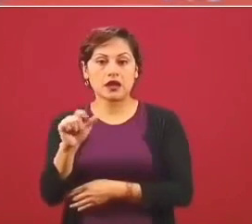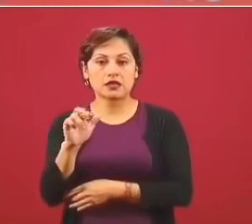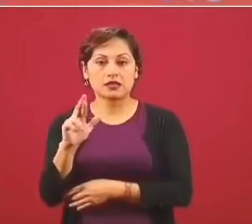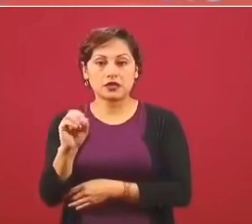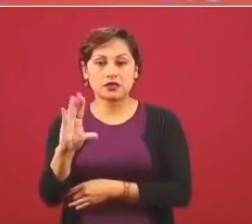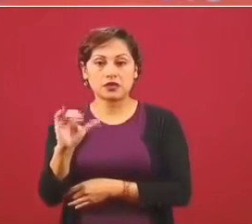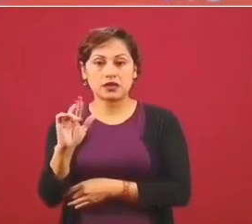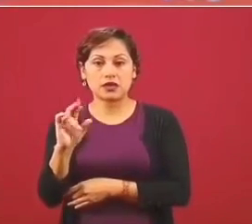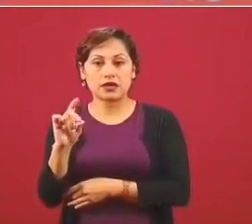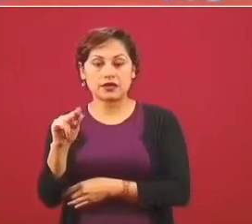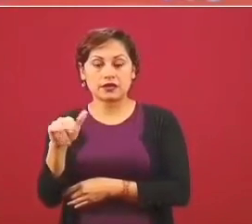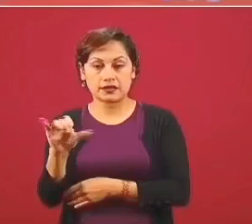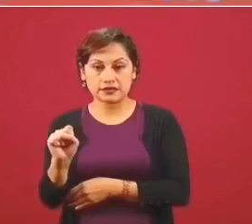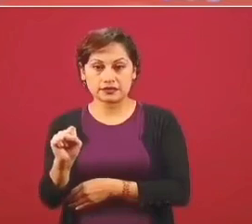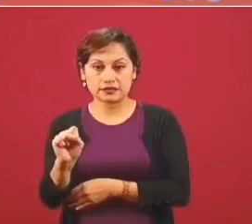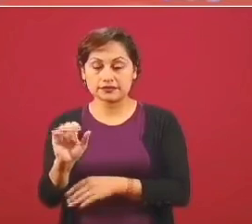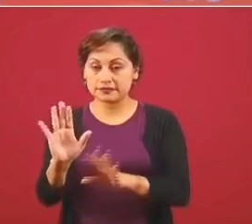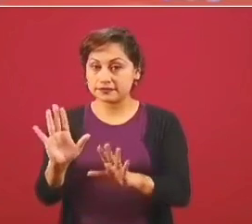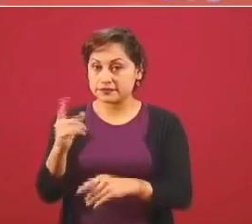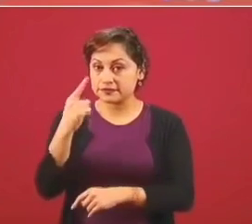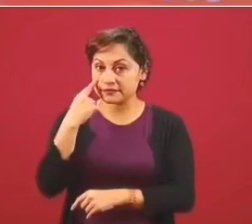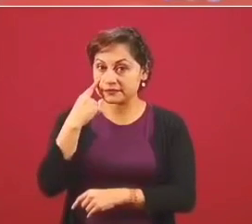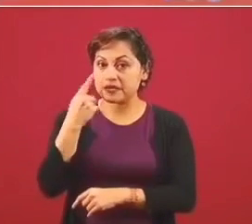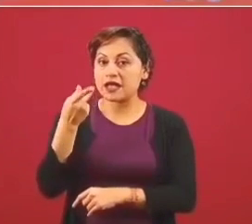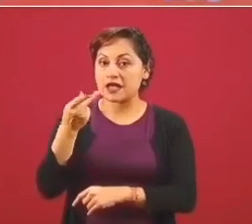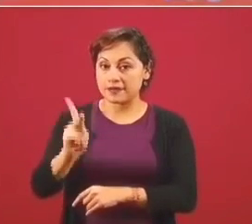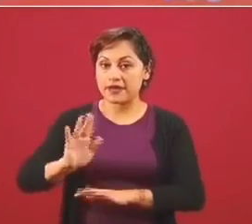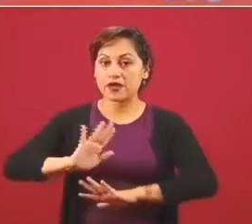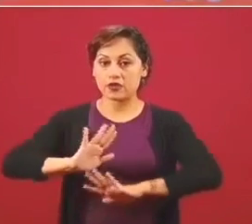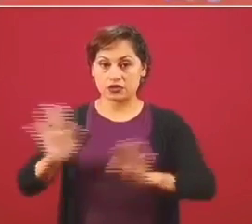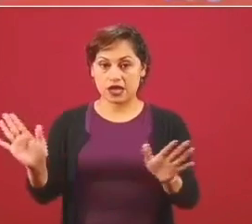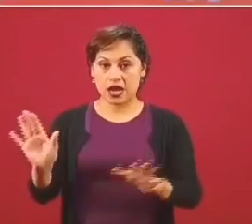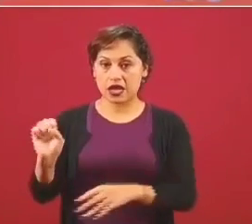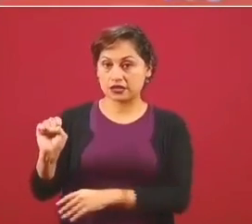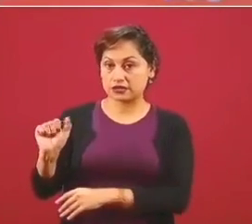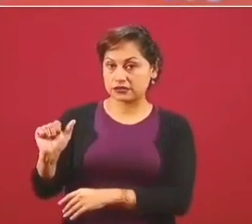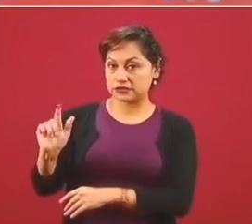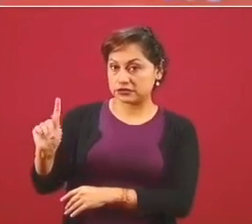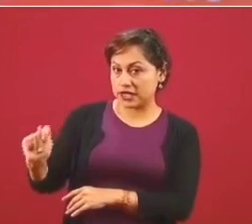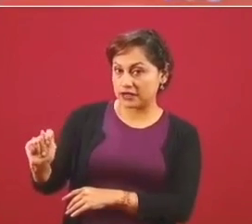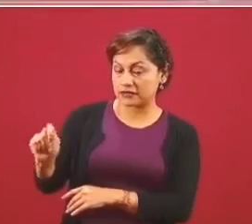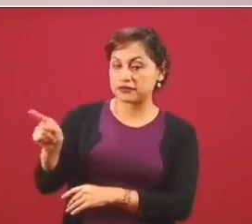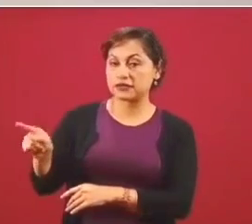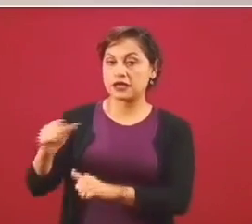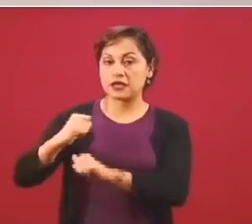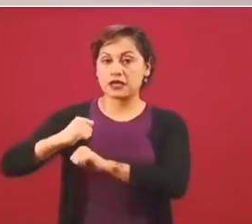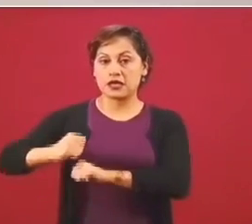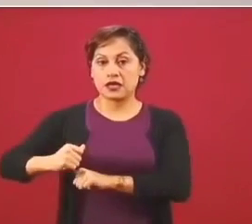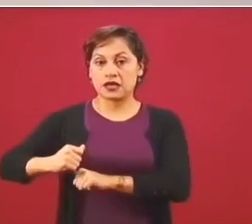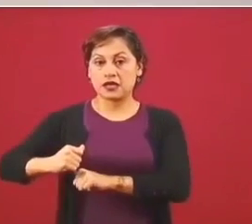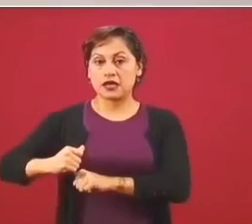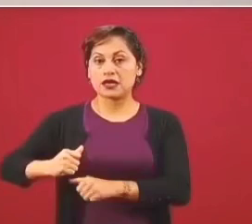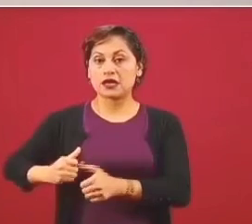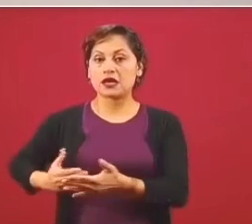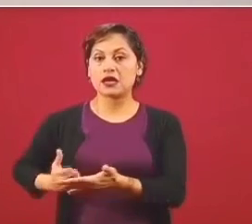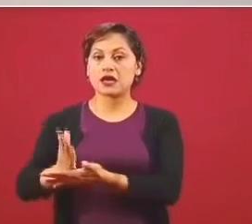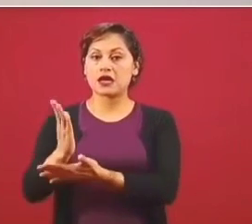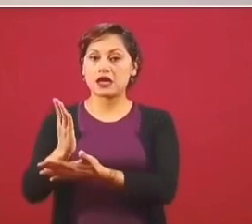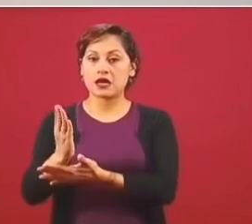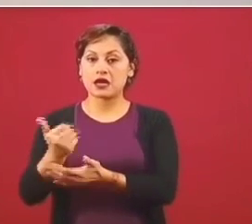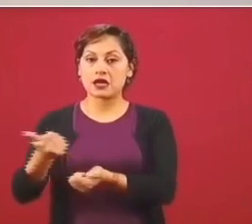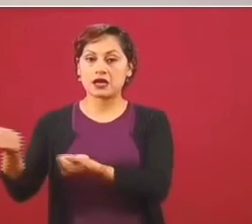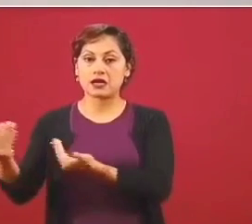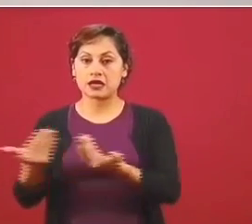está el SAT y aduanas viendo este